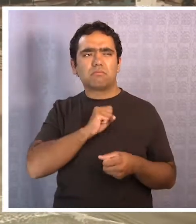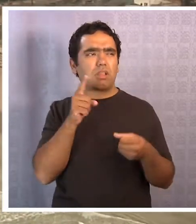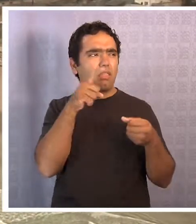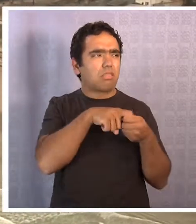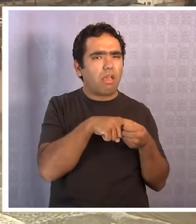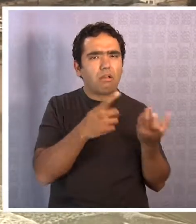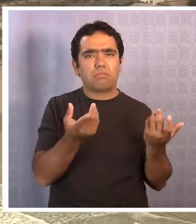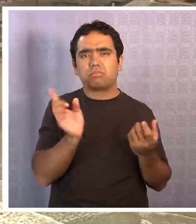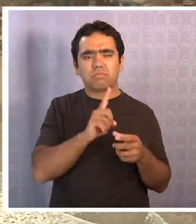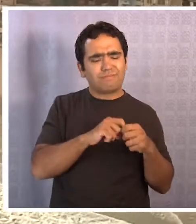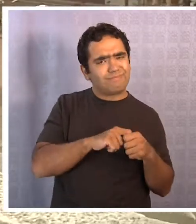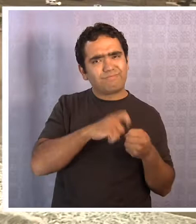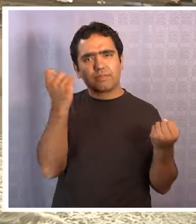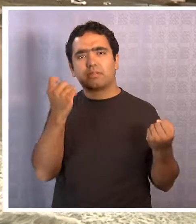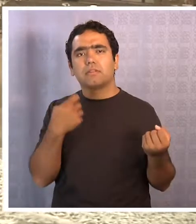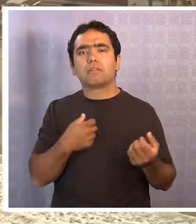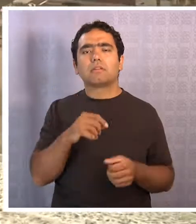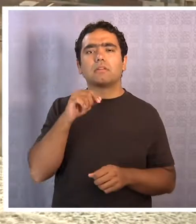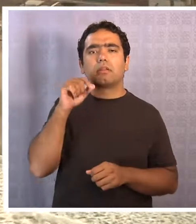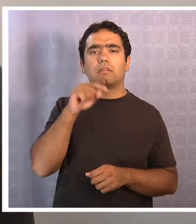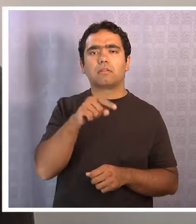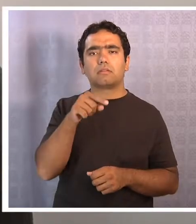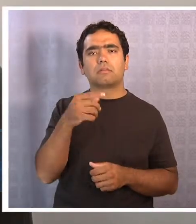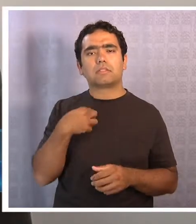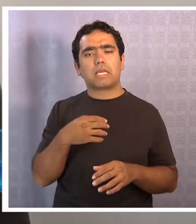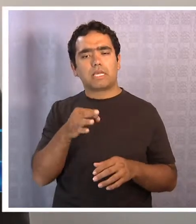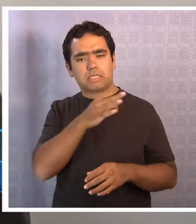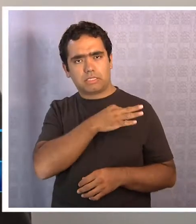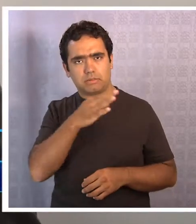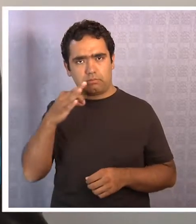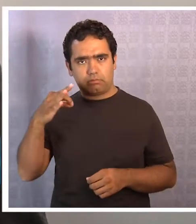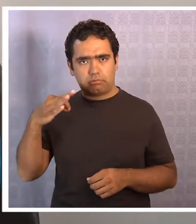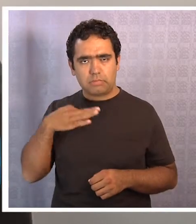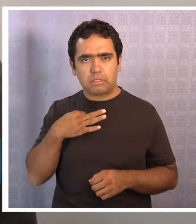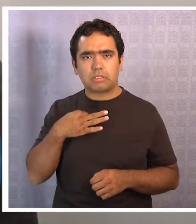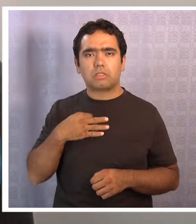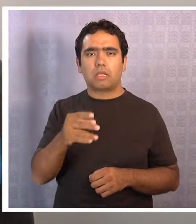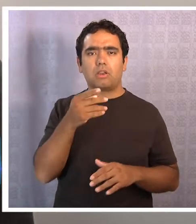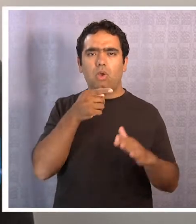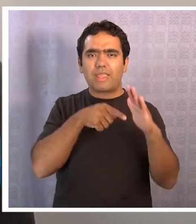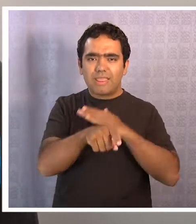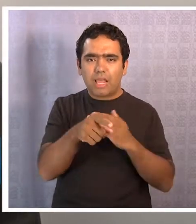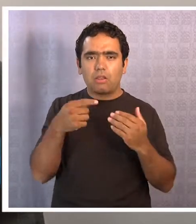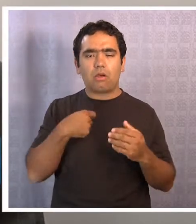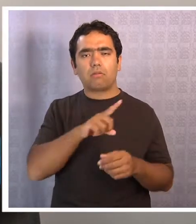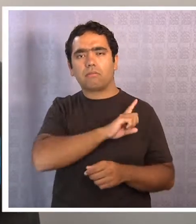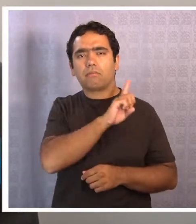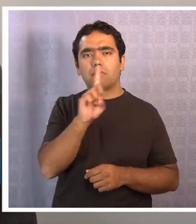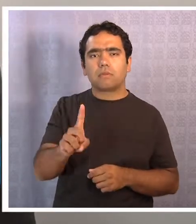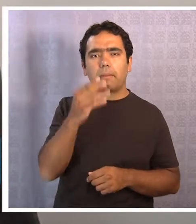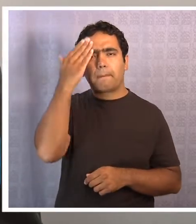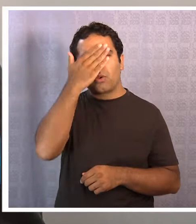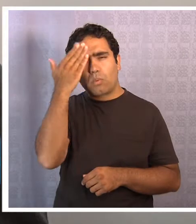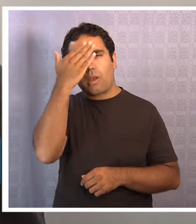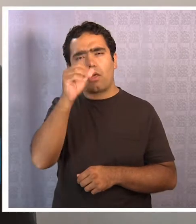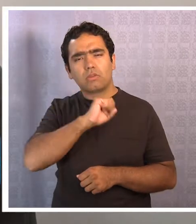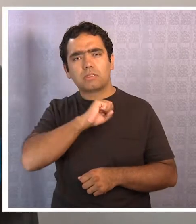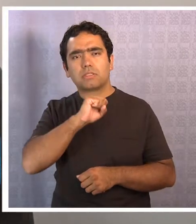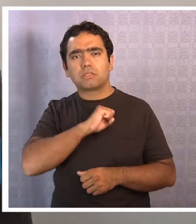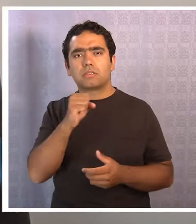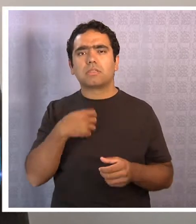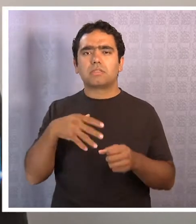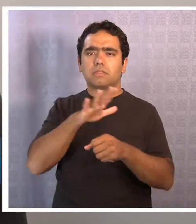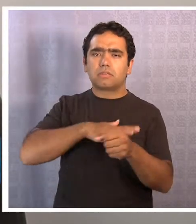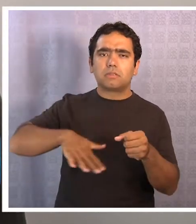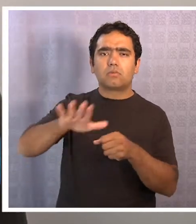muestra de ello con la visita del subcentralario del interior, donde efectivamente están preocupados en el nivel central en relación a la